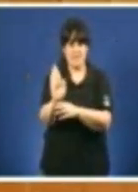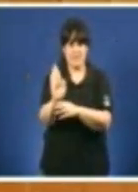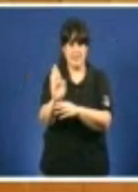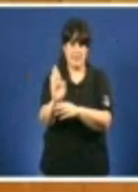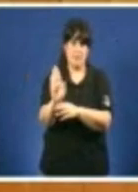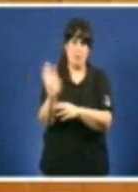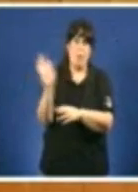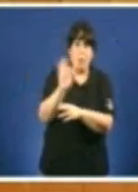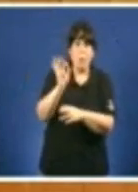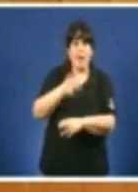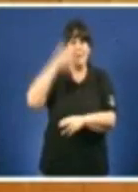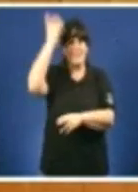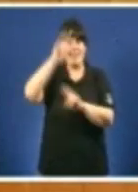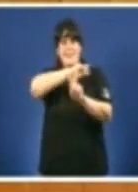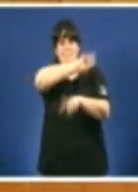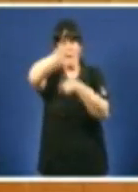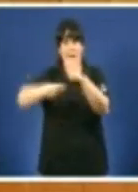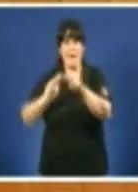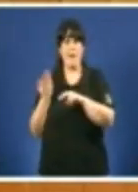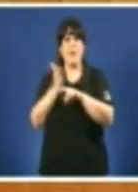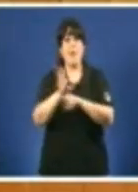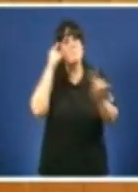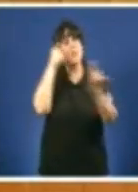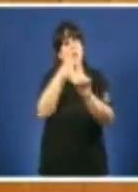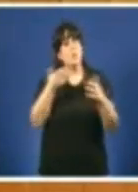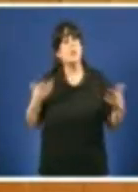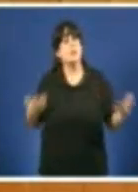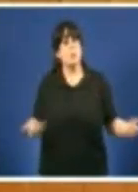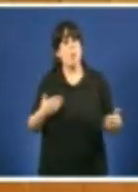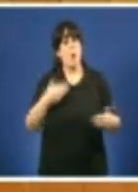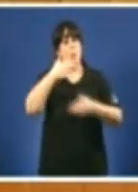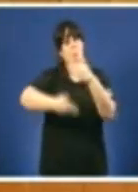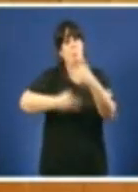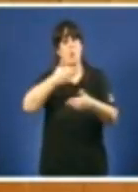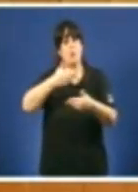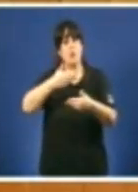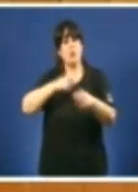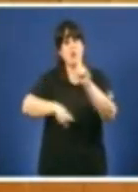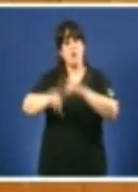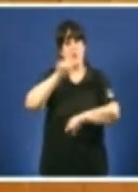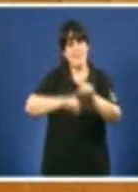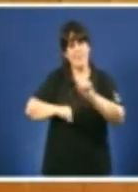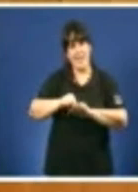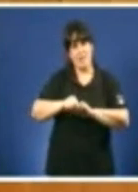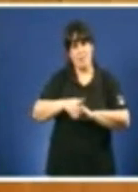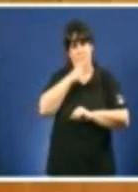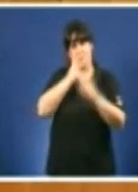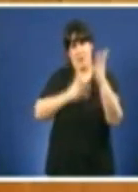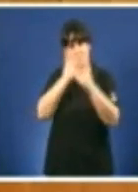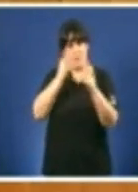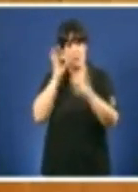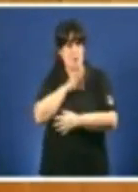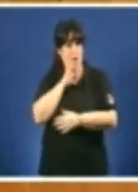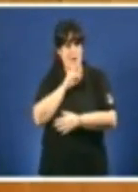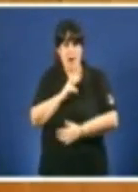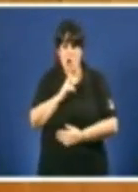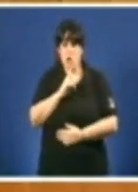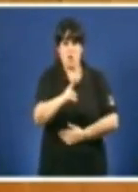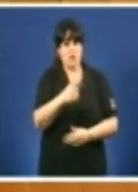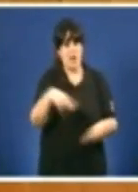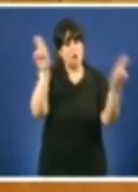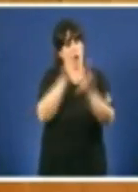iniciativa Para excluir dos procesos de selección e contratación de empresas e servicios pola administración galega Por un período de dous anos